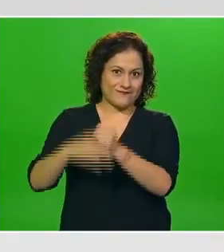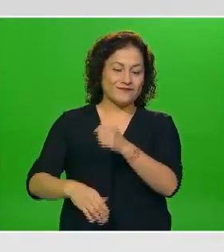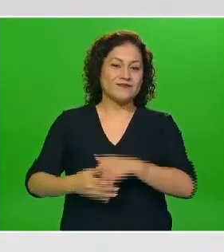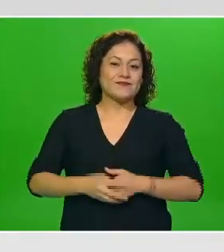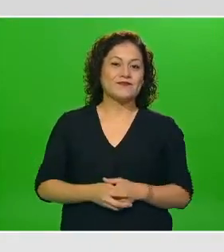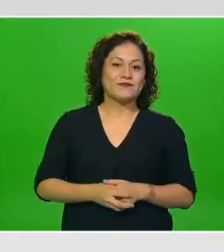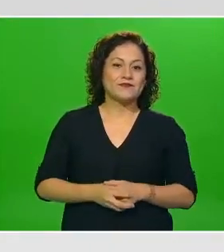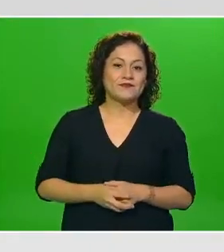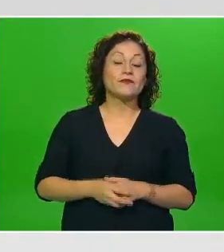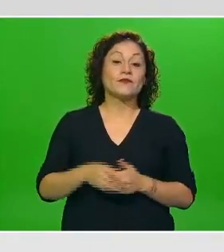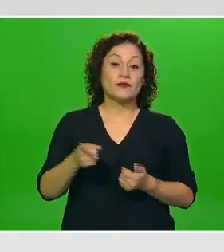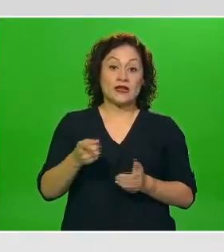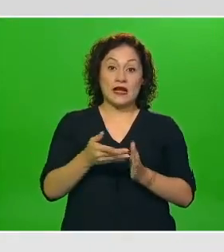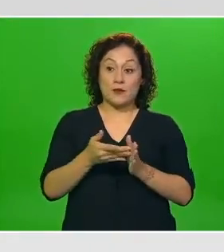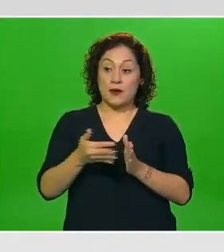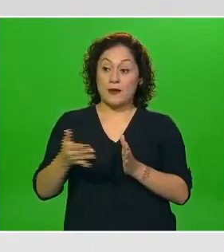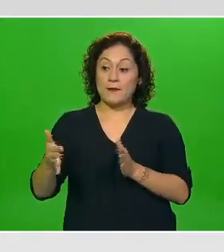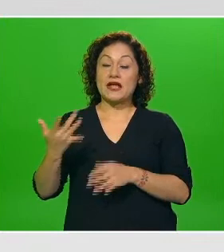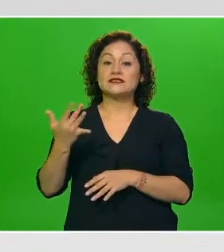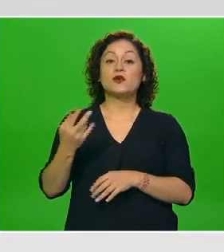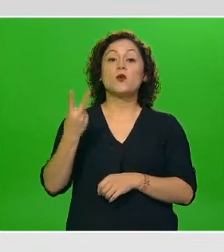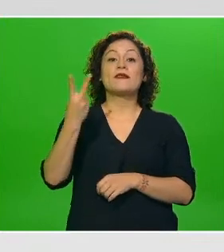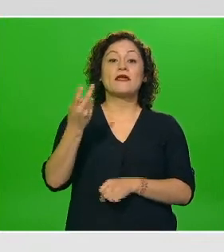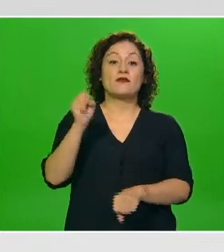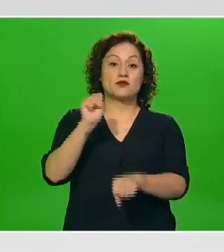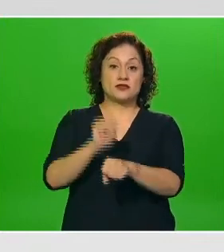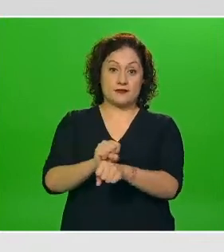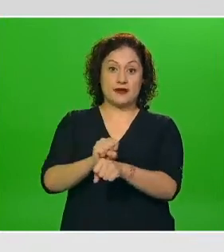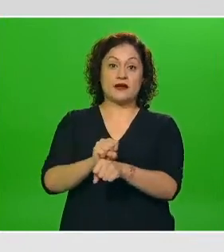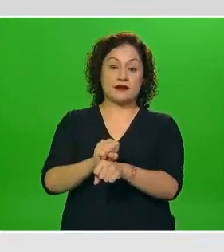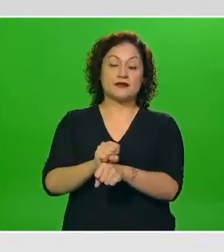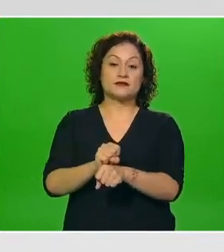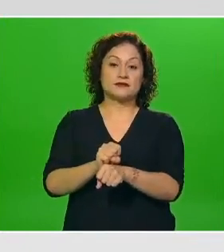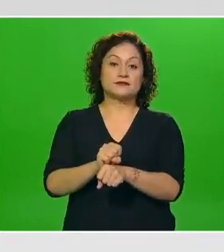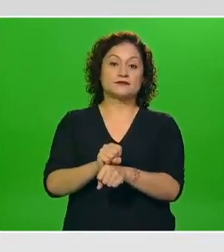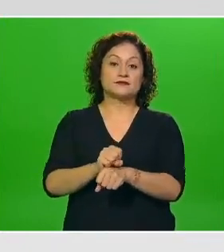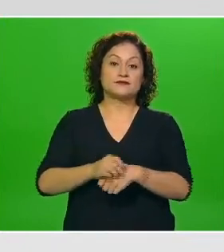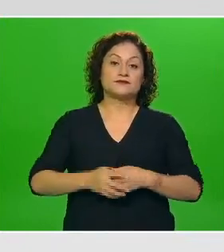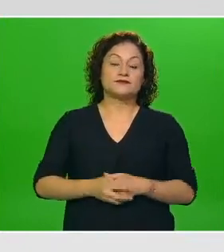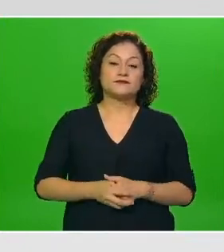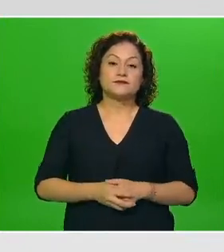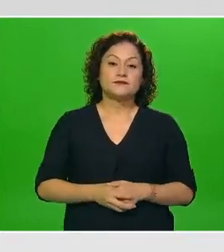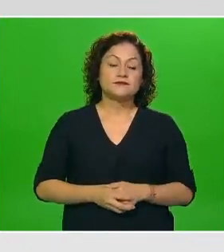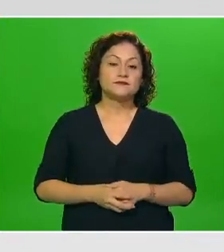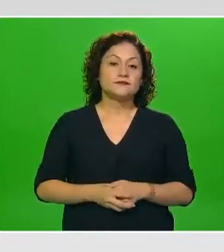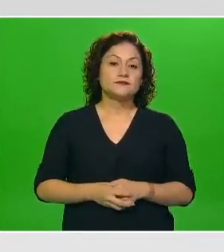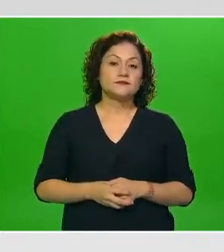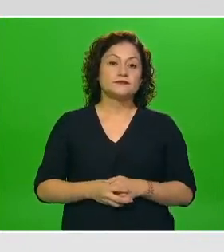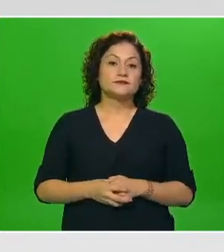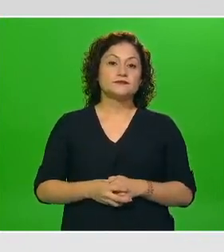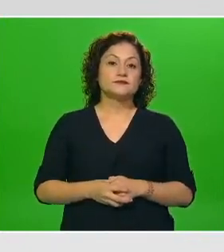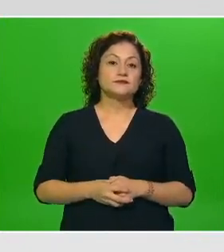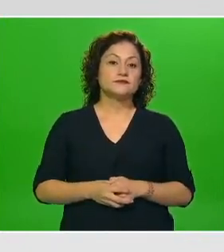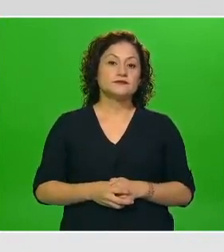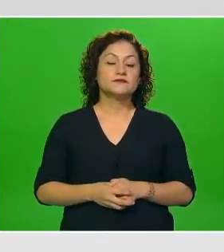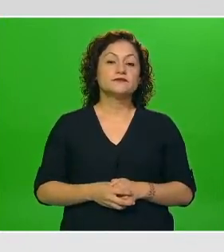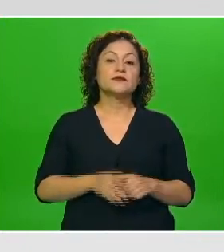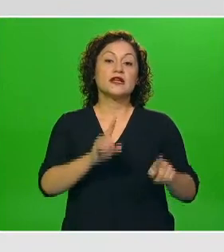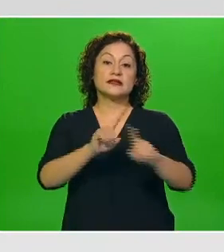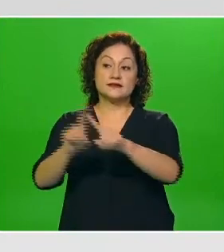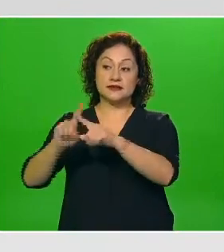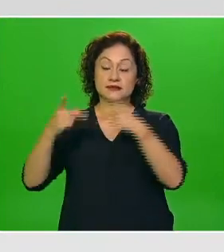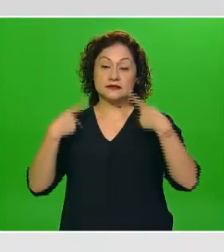con cincuenta y dos semanas epidemiológicas y que son un elemento técnico que a los epidemiólogos nos permite el seguir